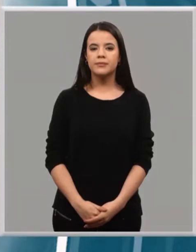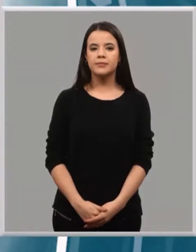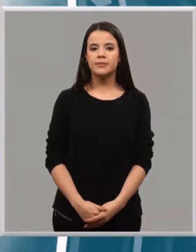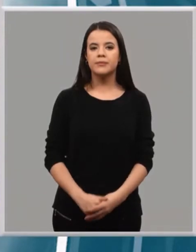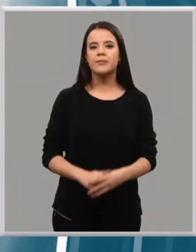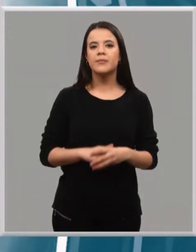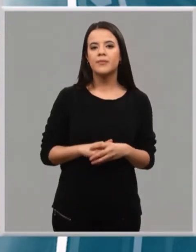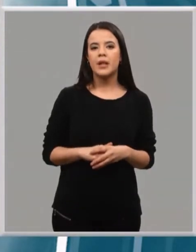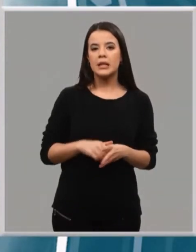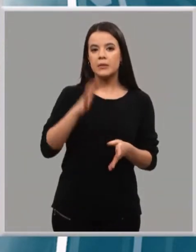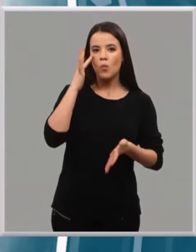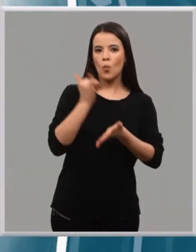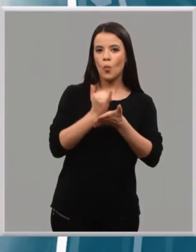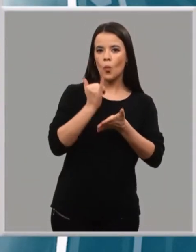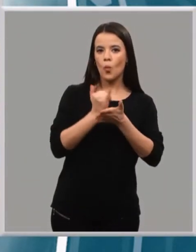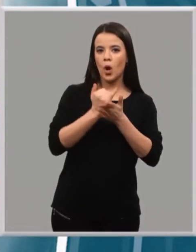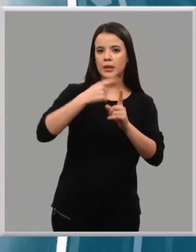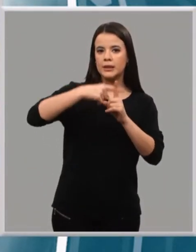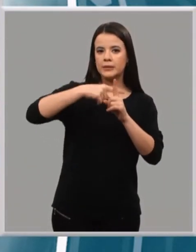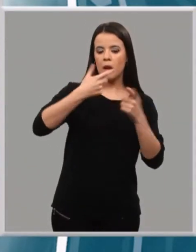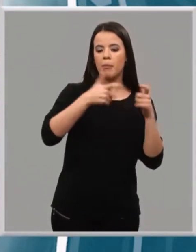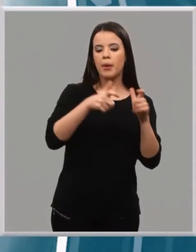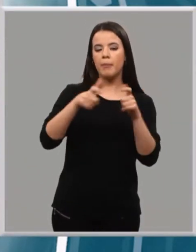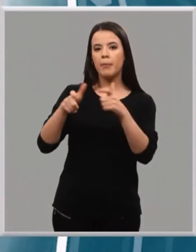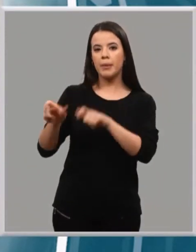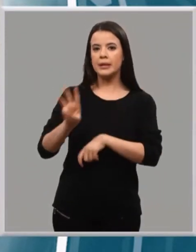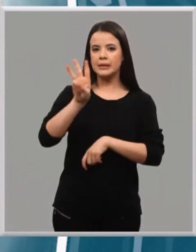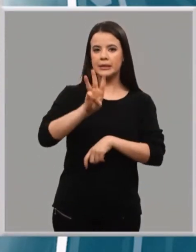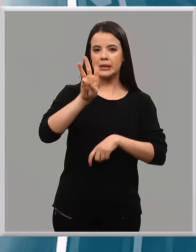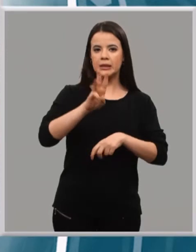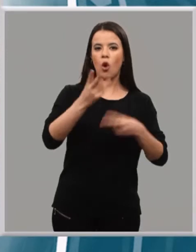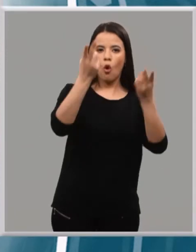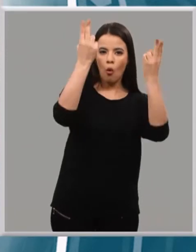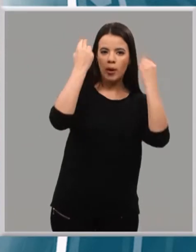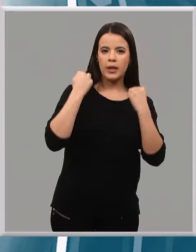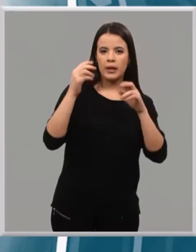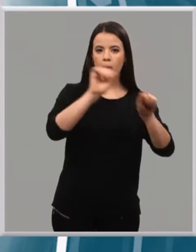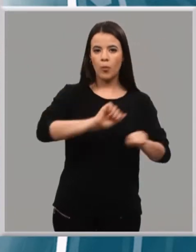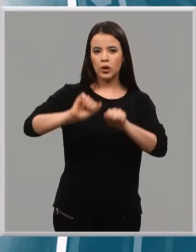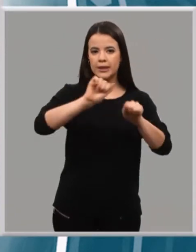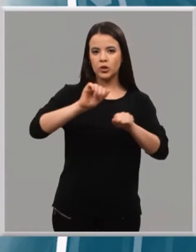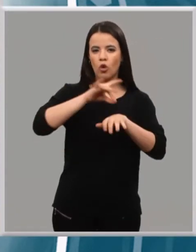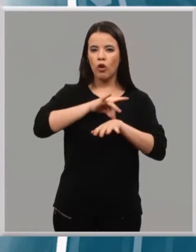Deben demostrar su nivel en tres disciplinas, obediencia, protección y rastros.